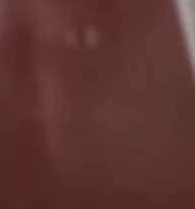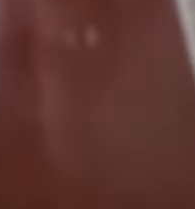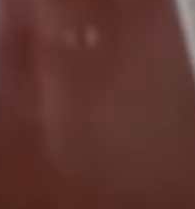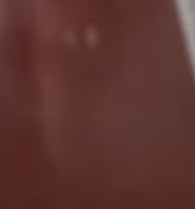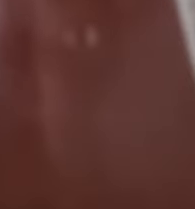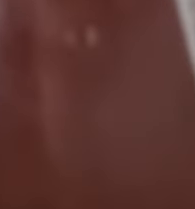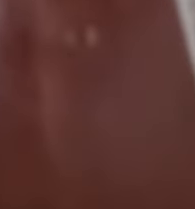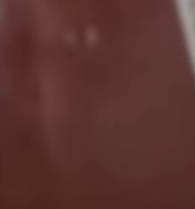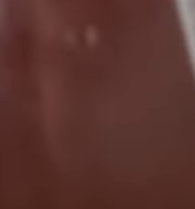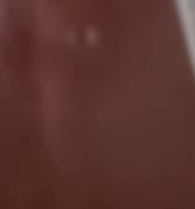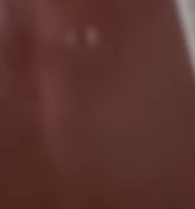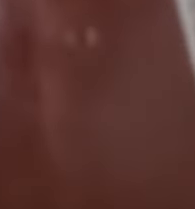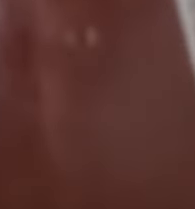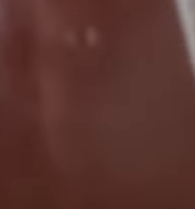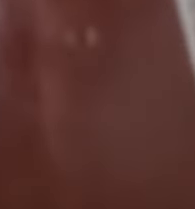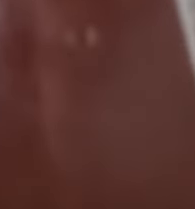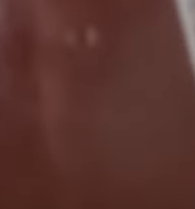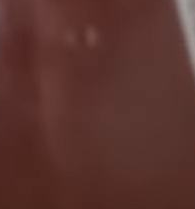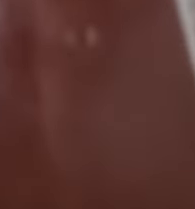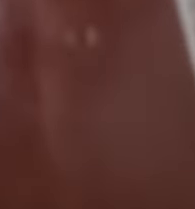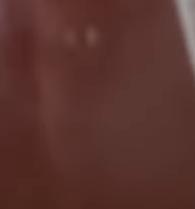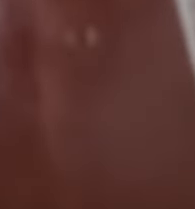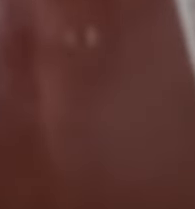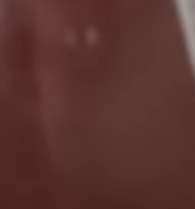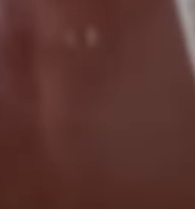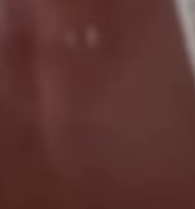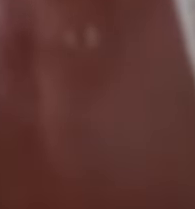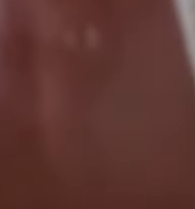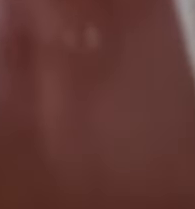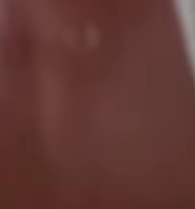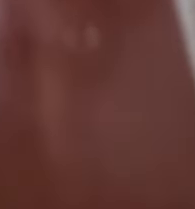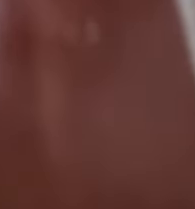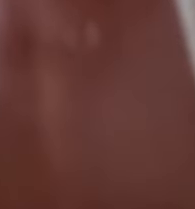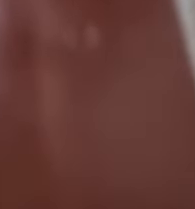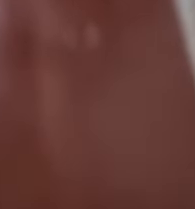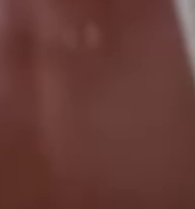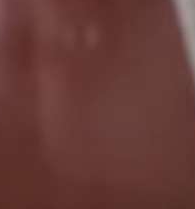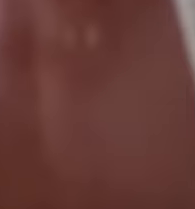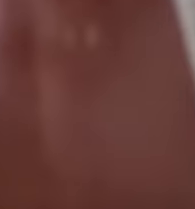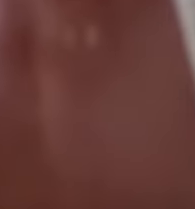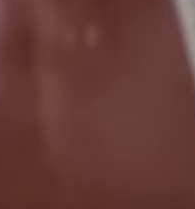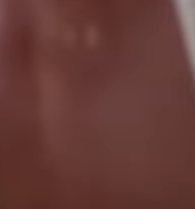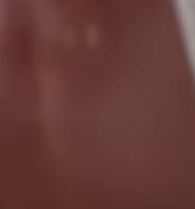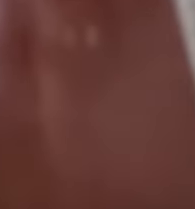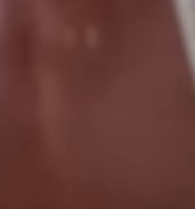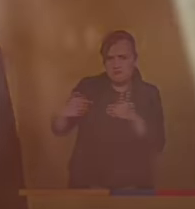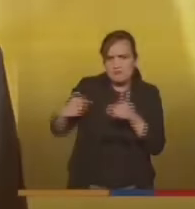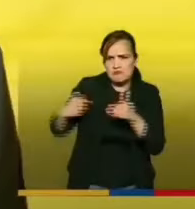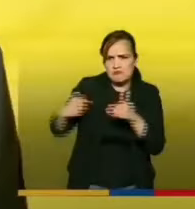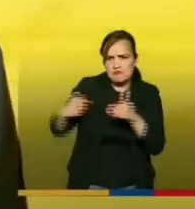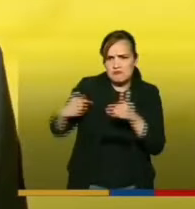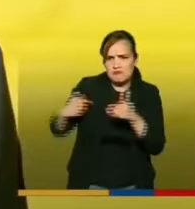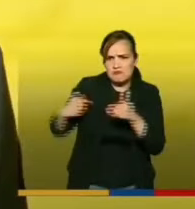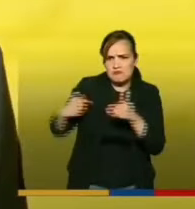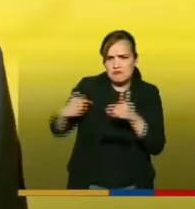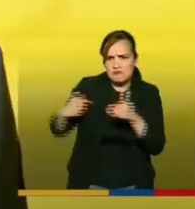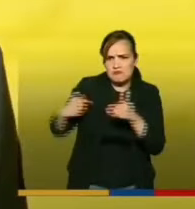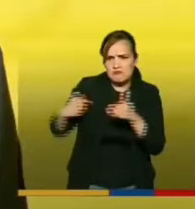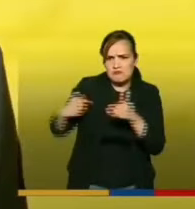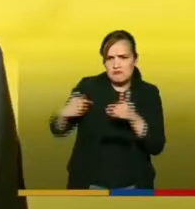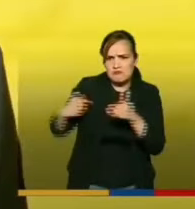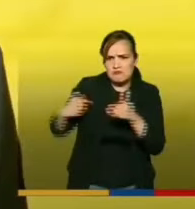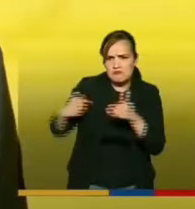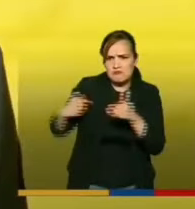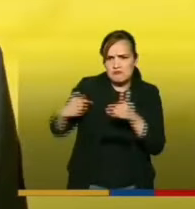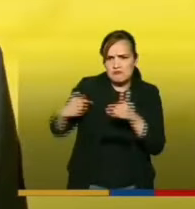sé Estados Unidos de Colombia no sé memoria historia estudie bueno sigamos